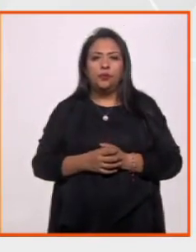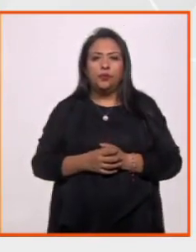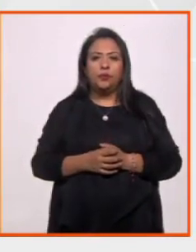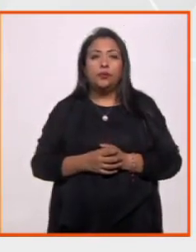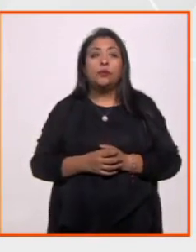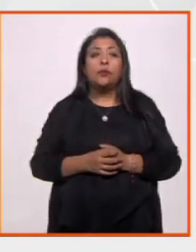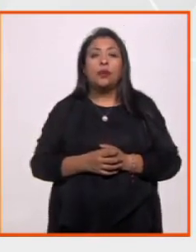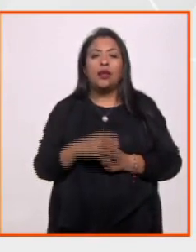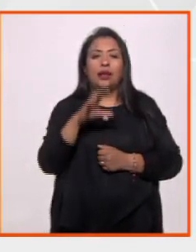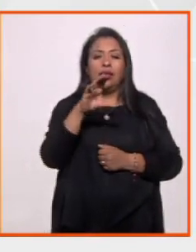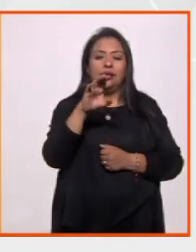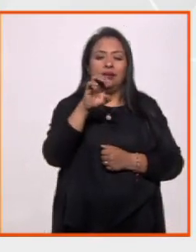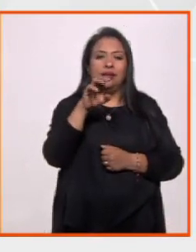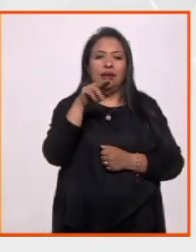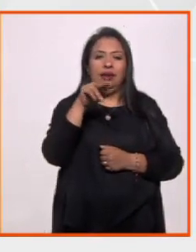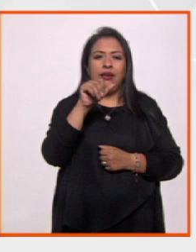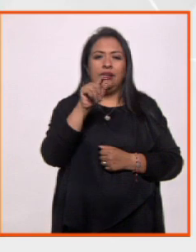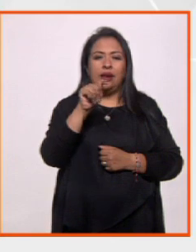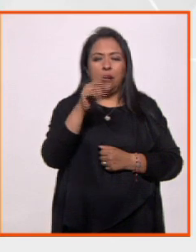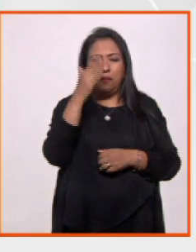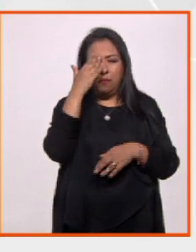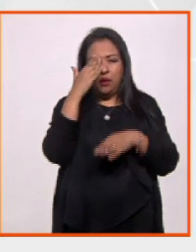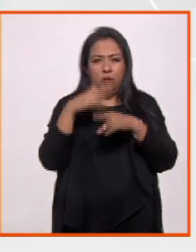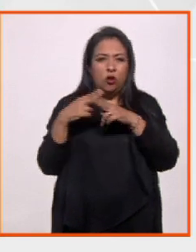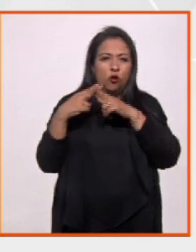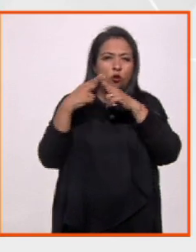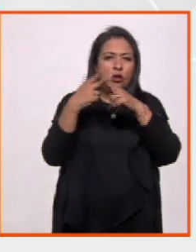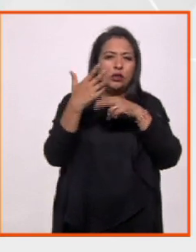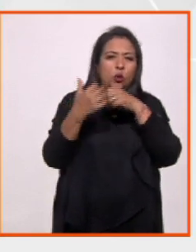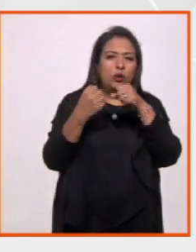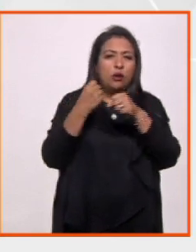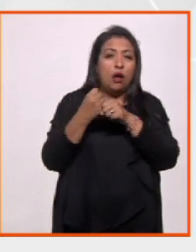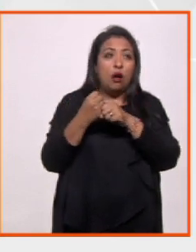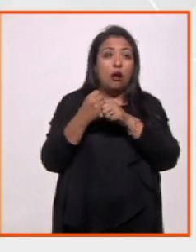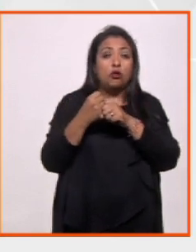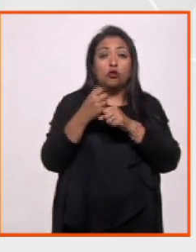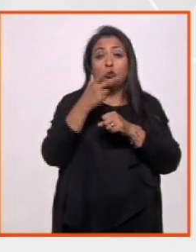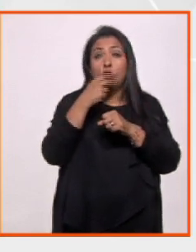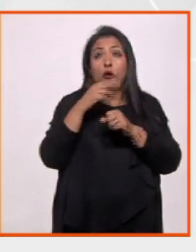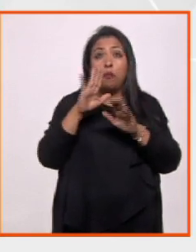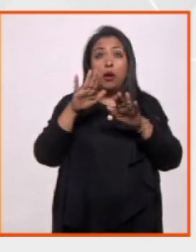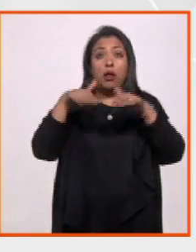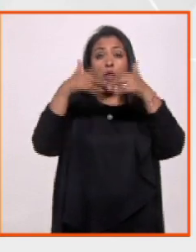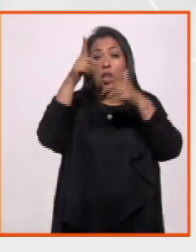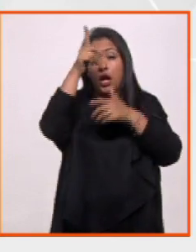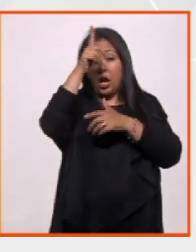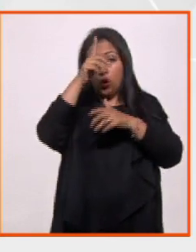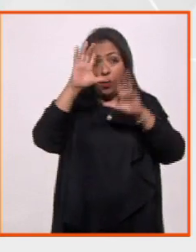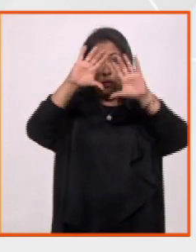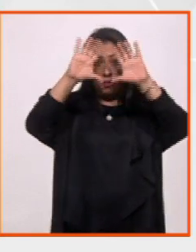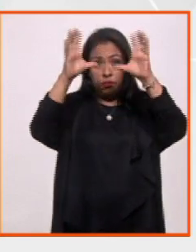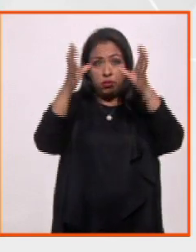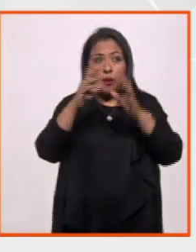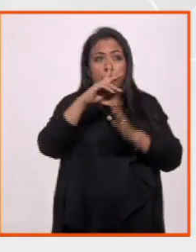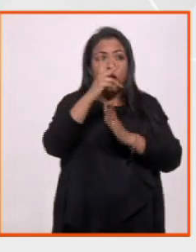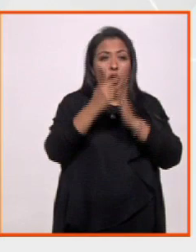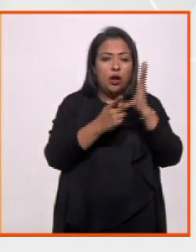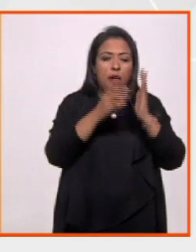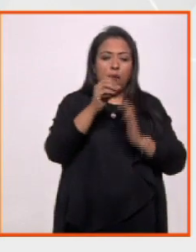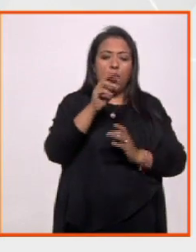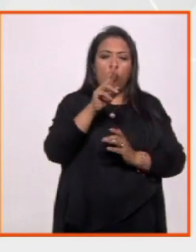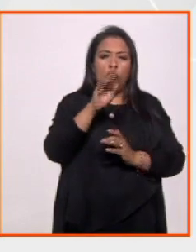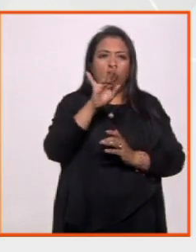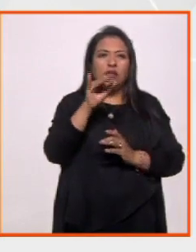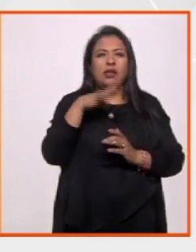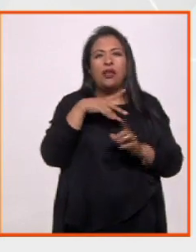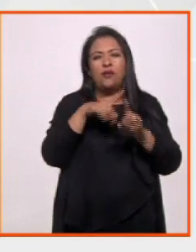El Centro Nacional de las Artes conmemora 50 años de la llegada del hombre a la Luna con el programa Orbis Tertius, una